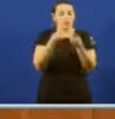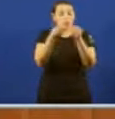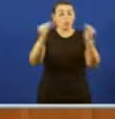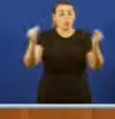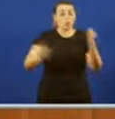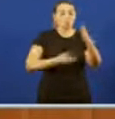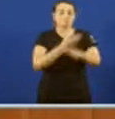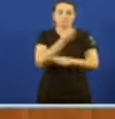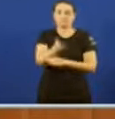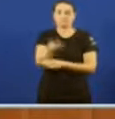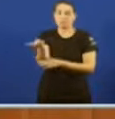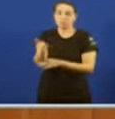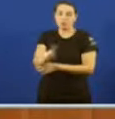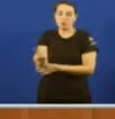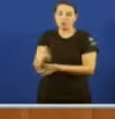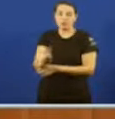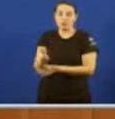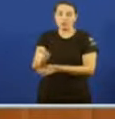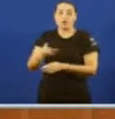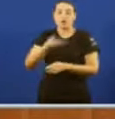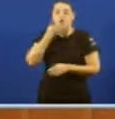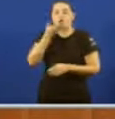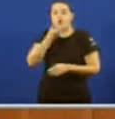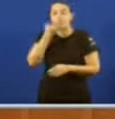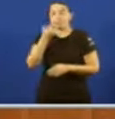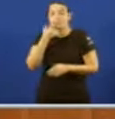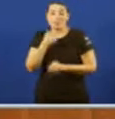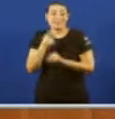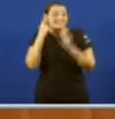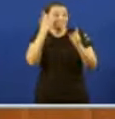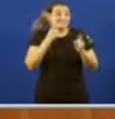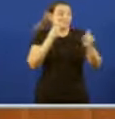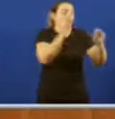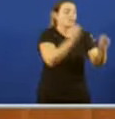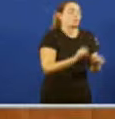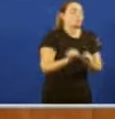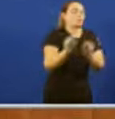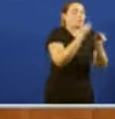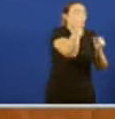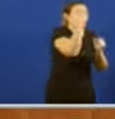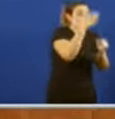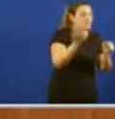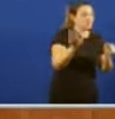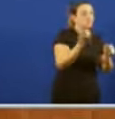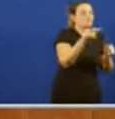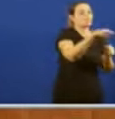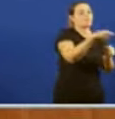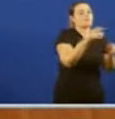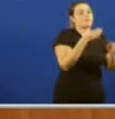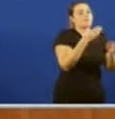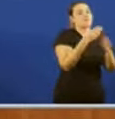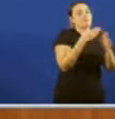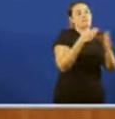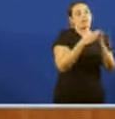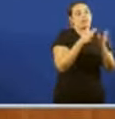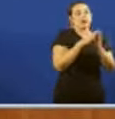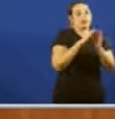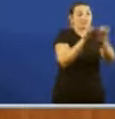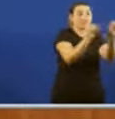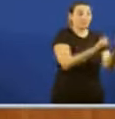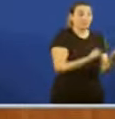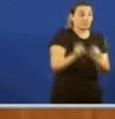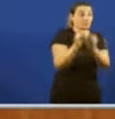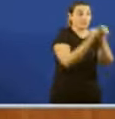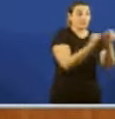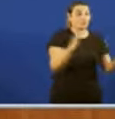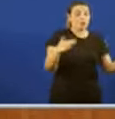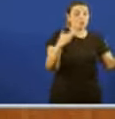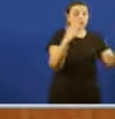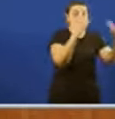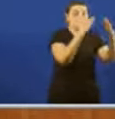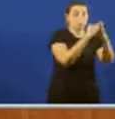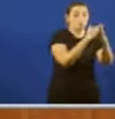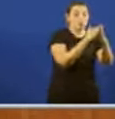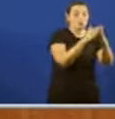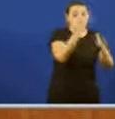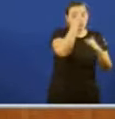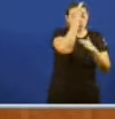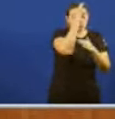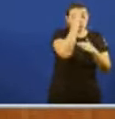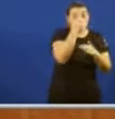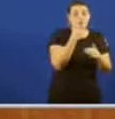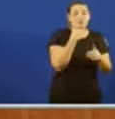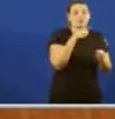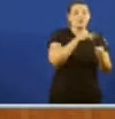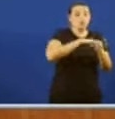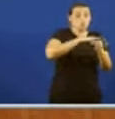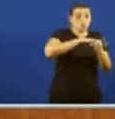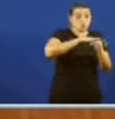Para defender as súas casas E defender o monte E a clase non se defendía Ni o monte se defendía Deixando de a clase o domingo Se facía